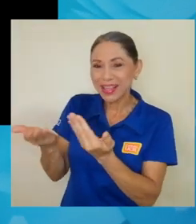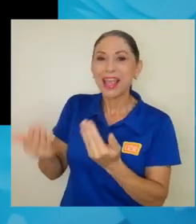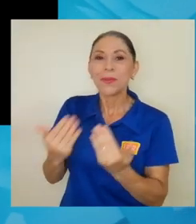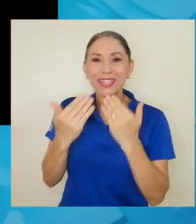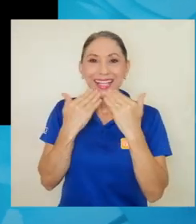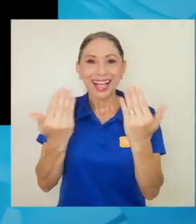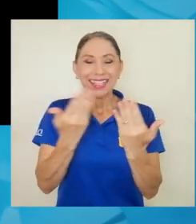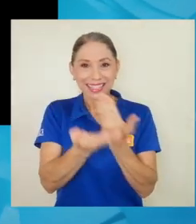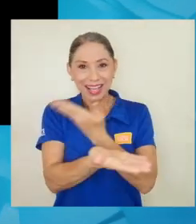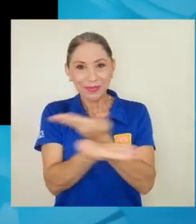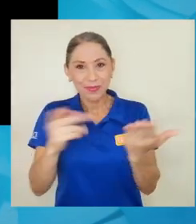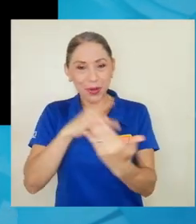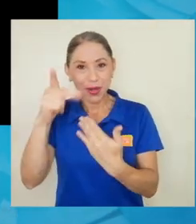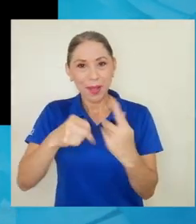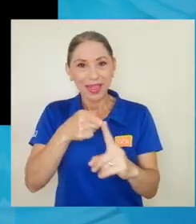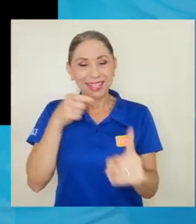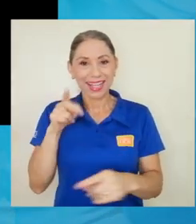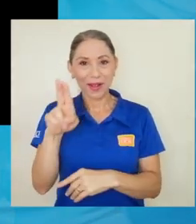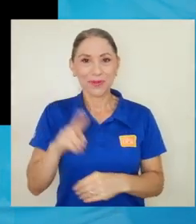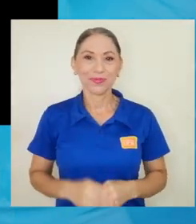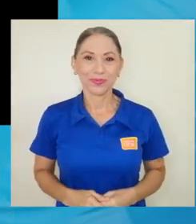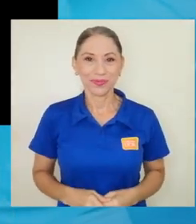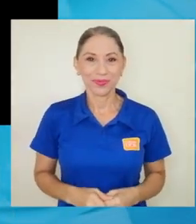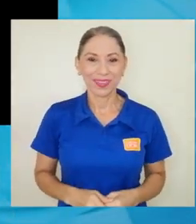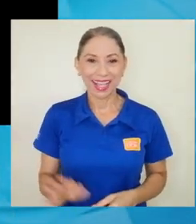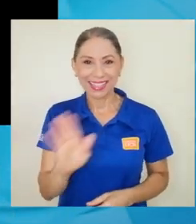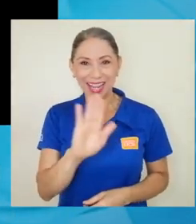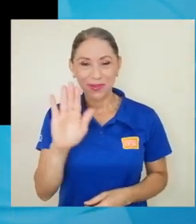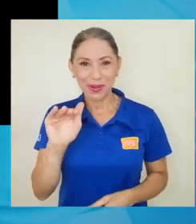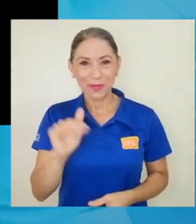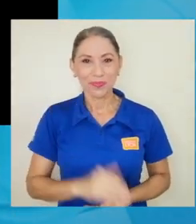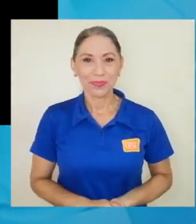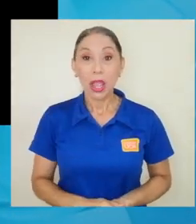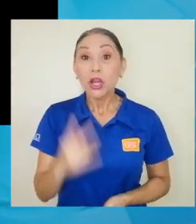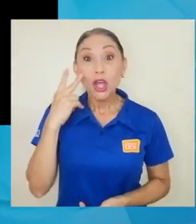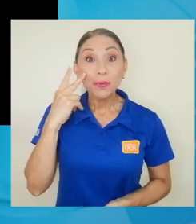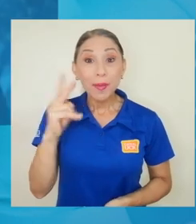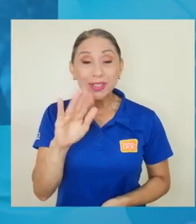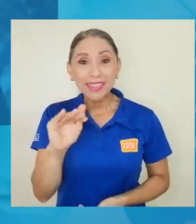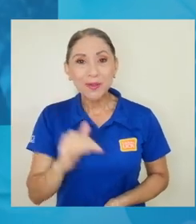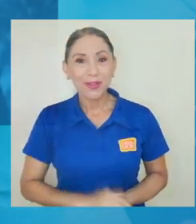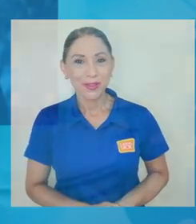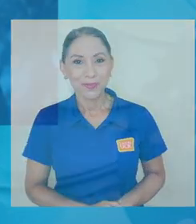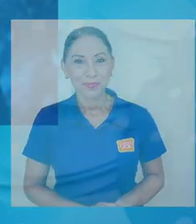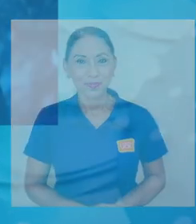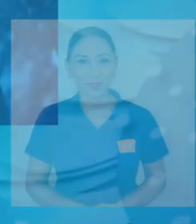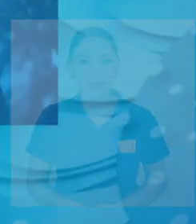gracias, María, y muchísimas gracias al programa de la U. Hasta luego. Nos vemos. Hasta pronto.